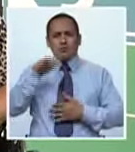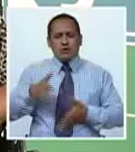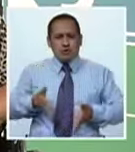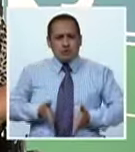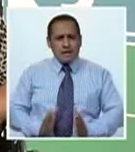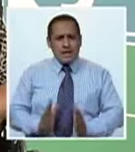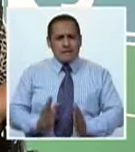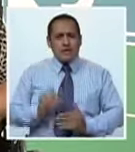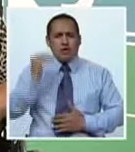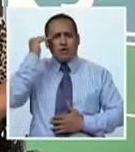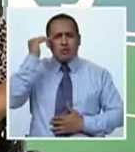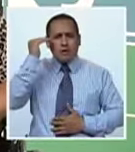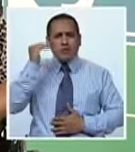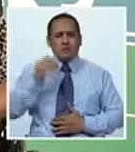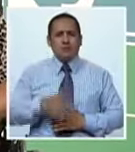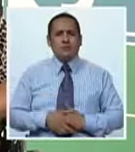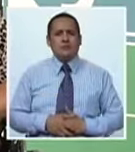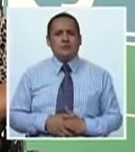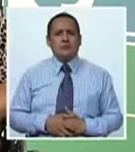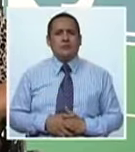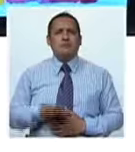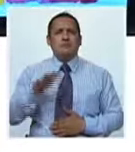nuestro país con síndrome de Down?